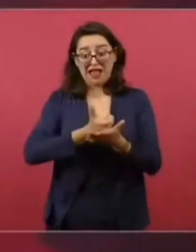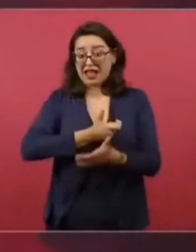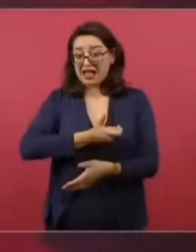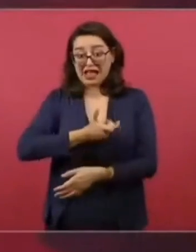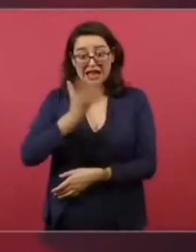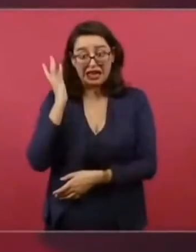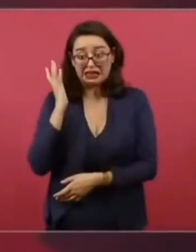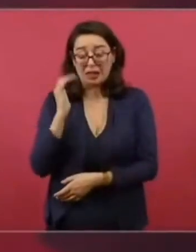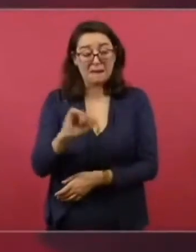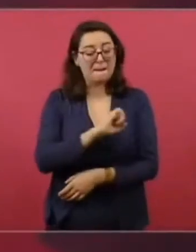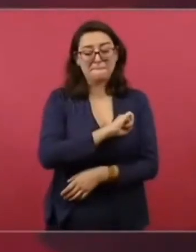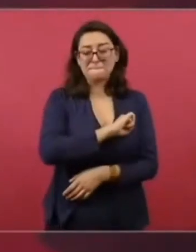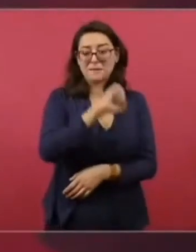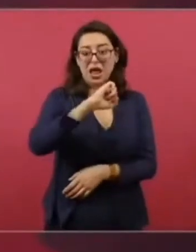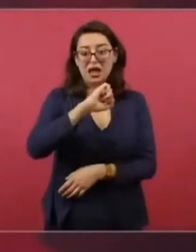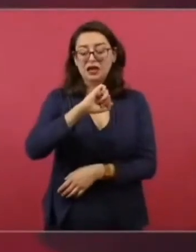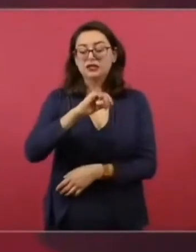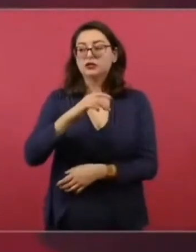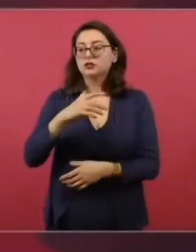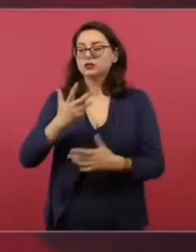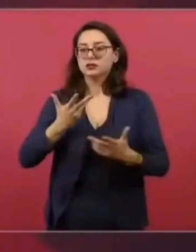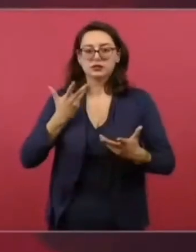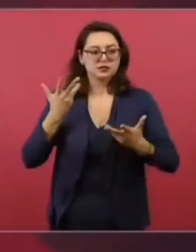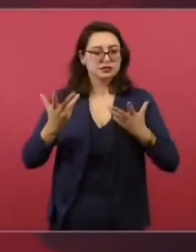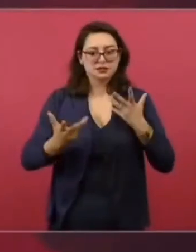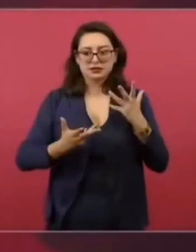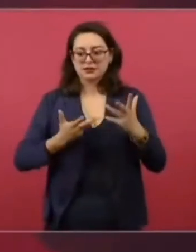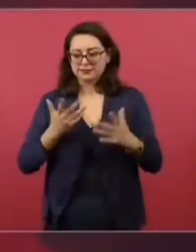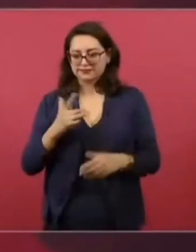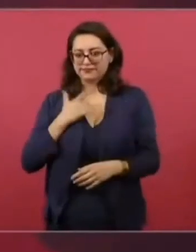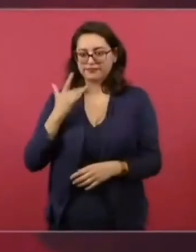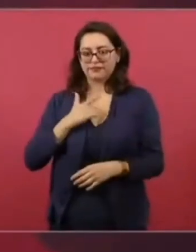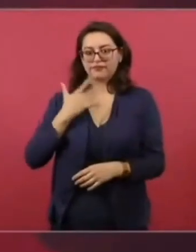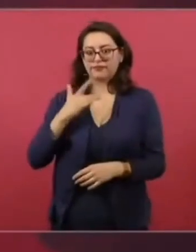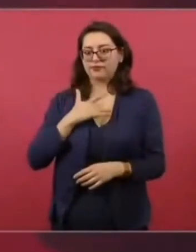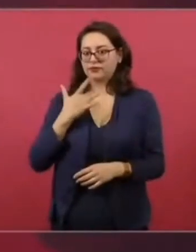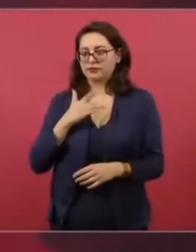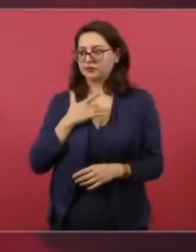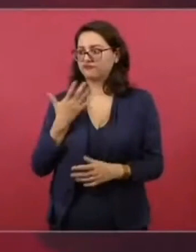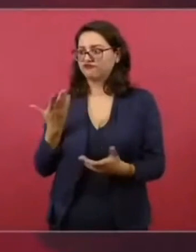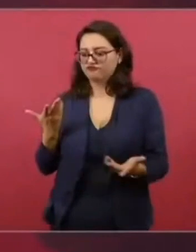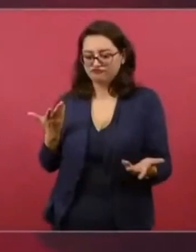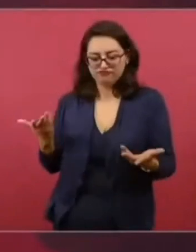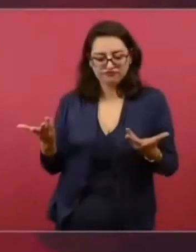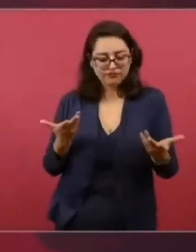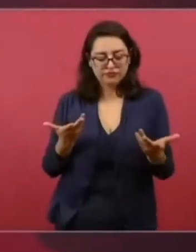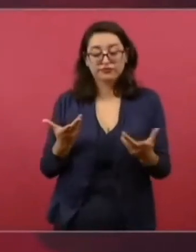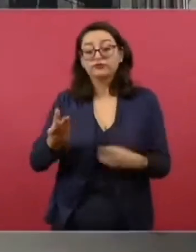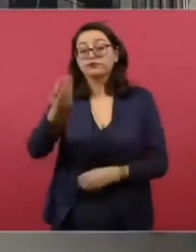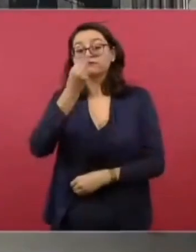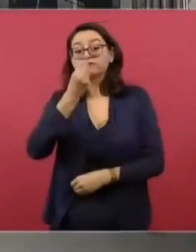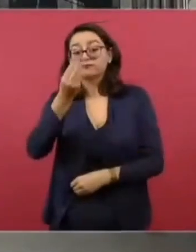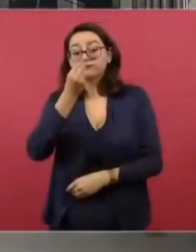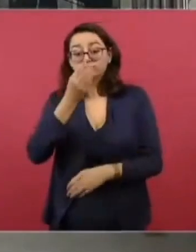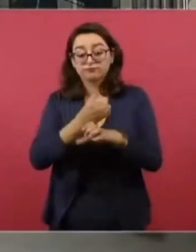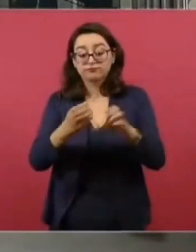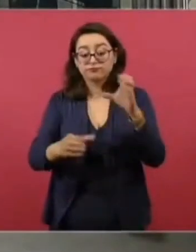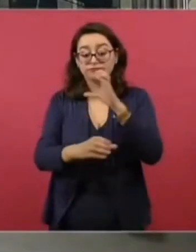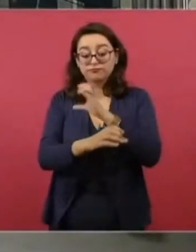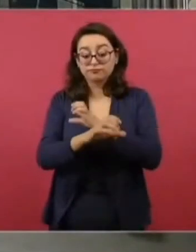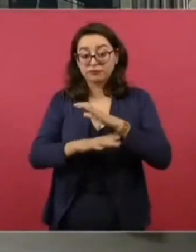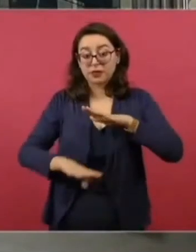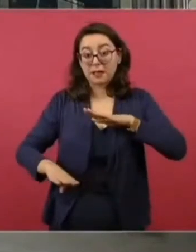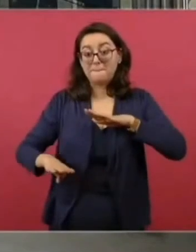que se iba a ofrecer una canasta básica de 24 productos en 1